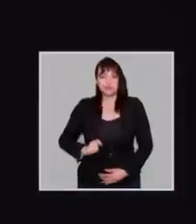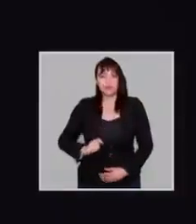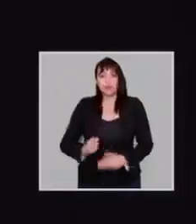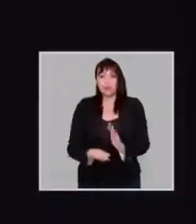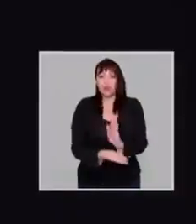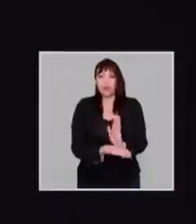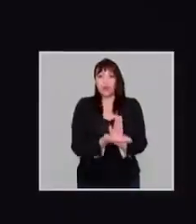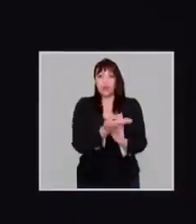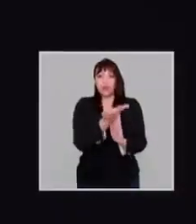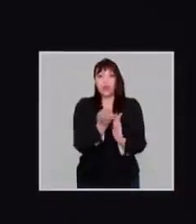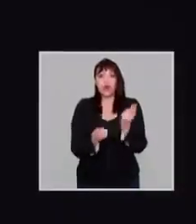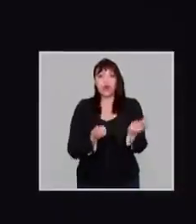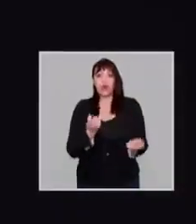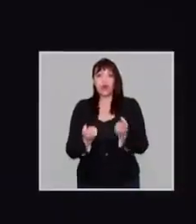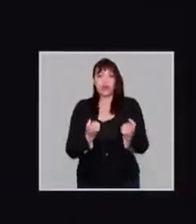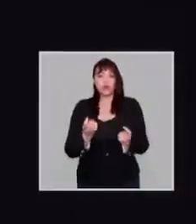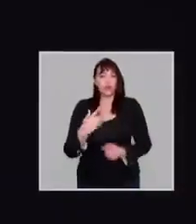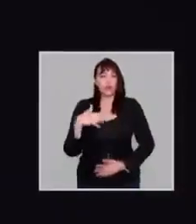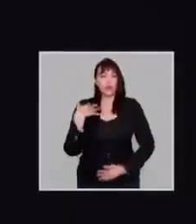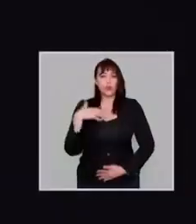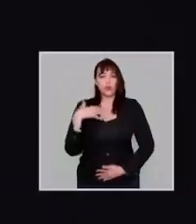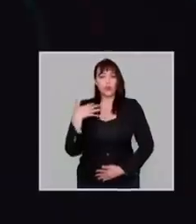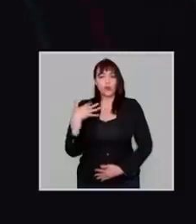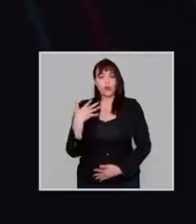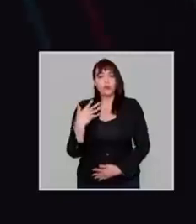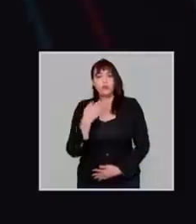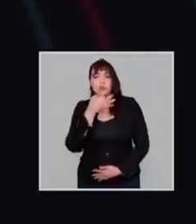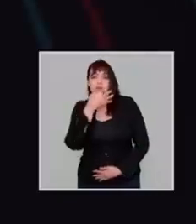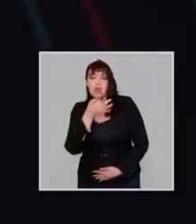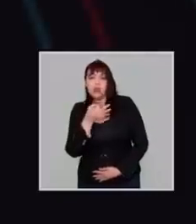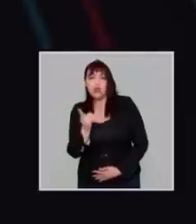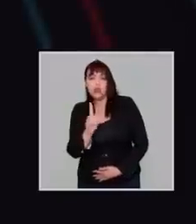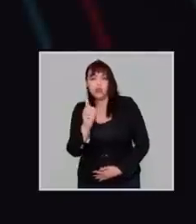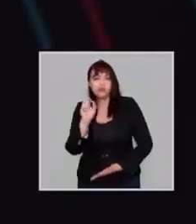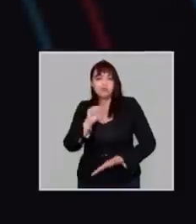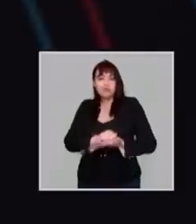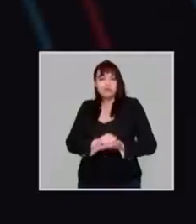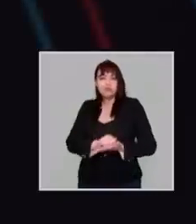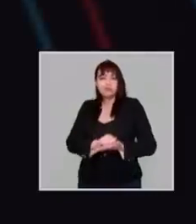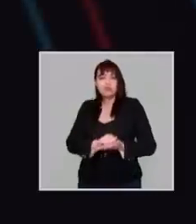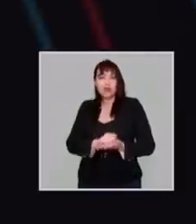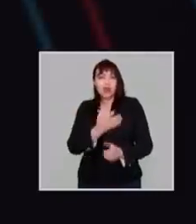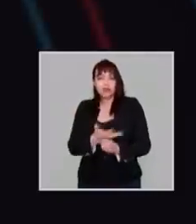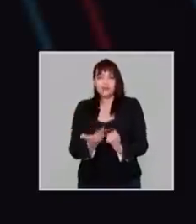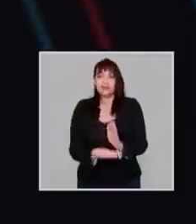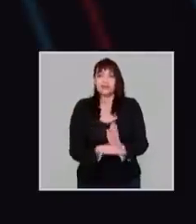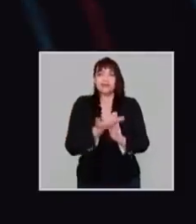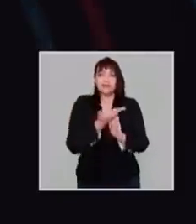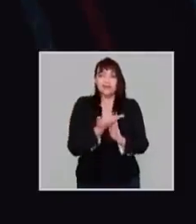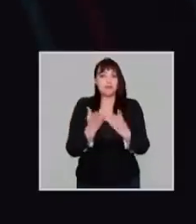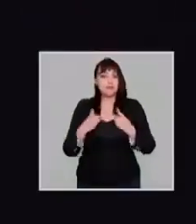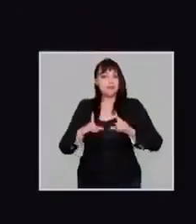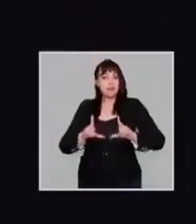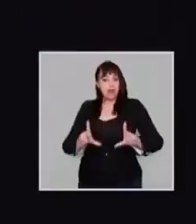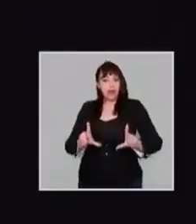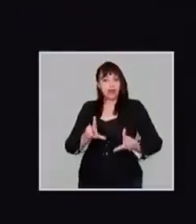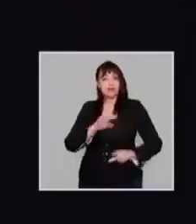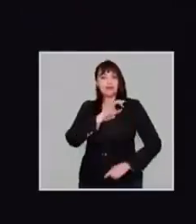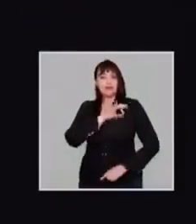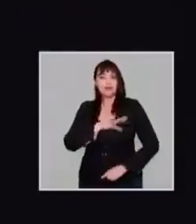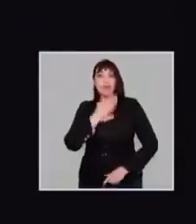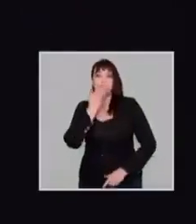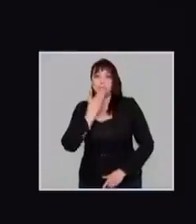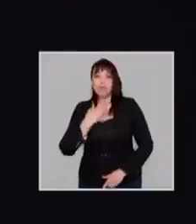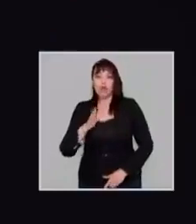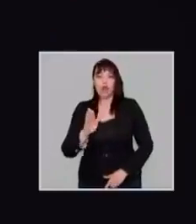Como hubo un crecimiento económico explosivo en un momento, dijeron, mire, no aleguen, si hay crecimiento. Como la imagen de Chile